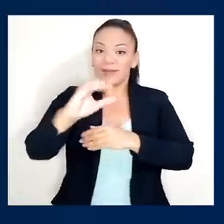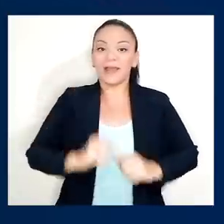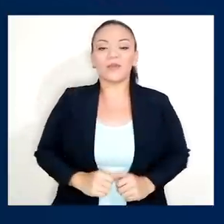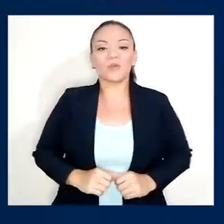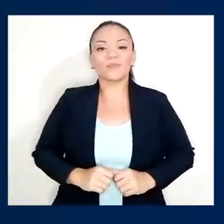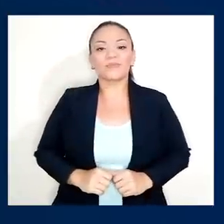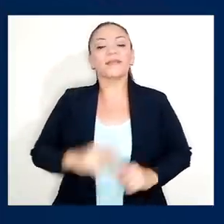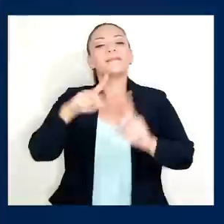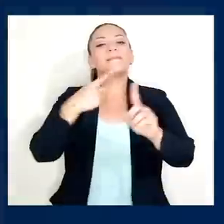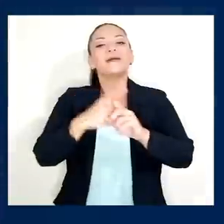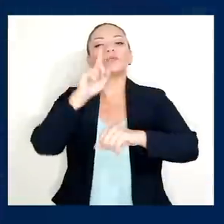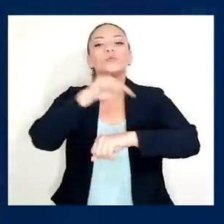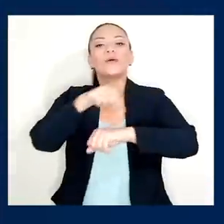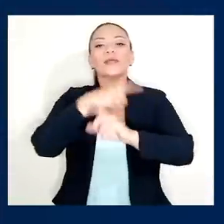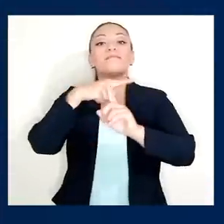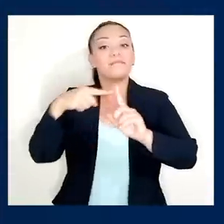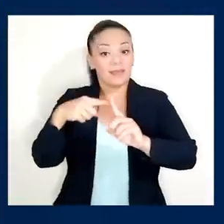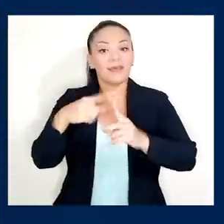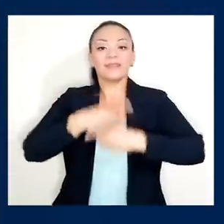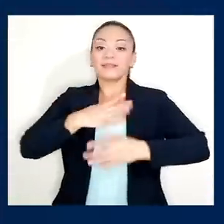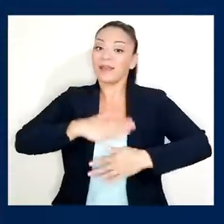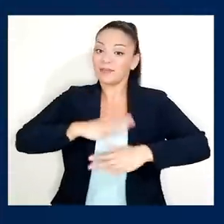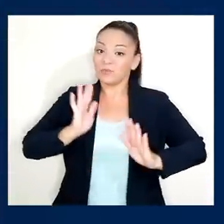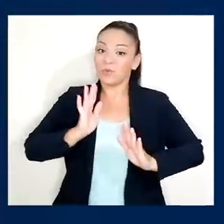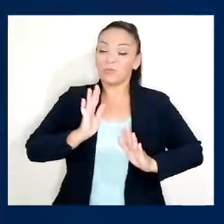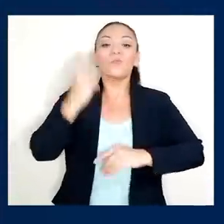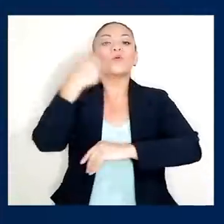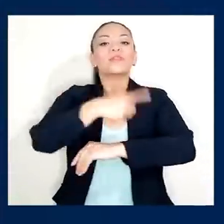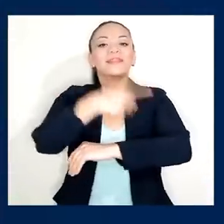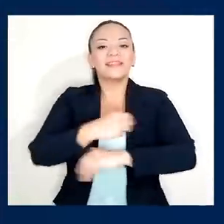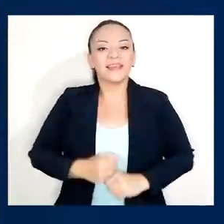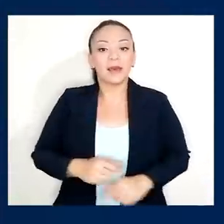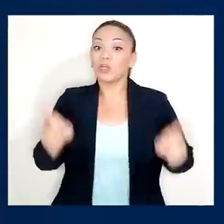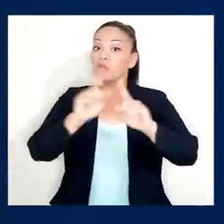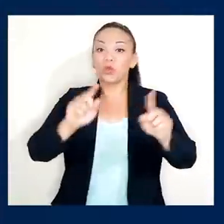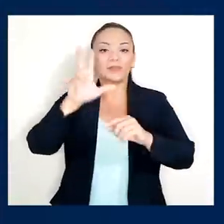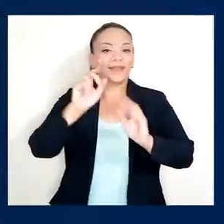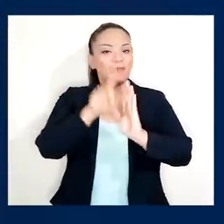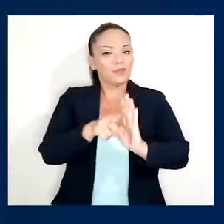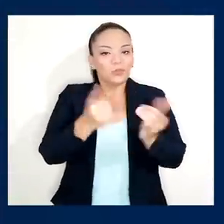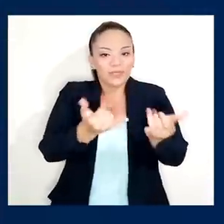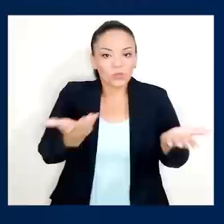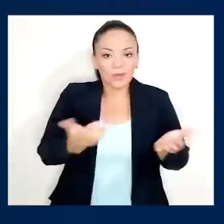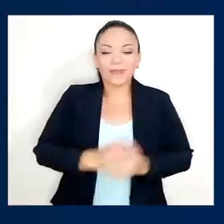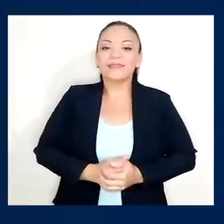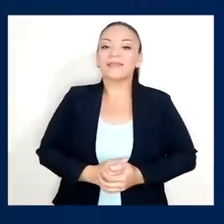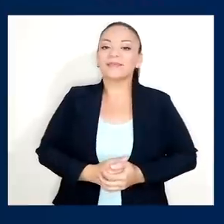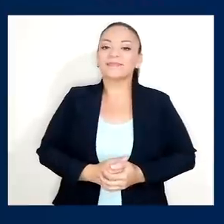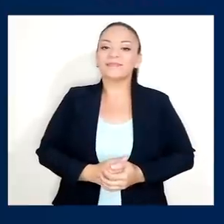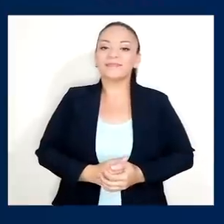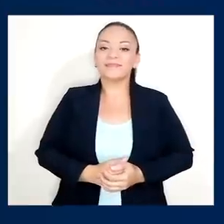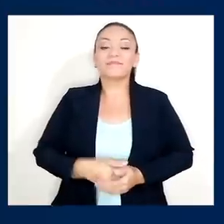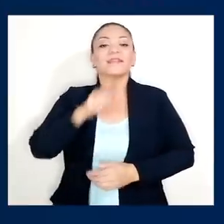hora y media de descanso pagado cada día en lugar de la media hora que hay hoy. Así